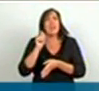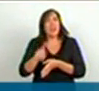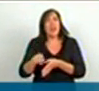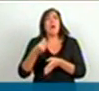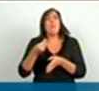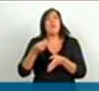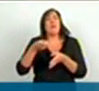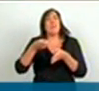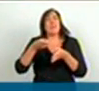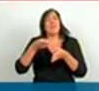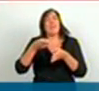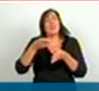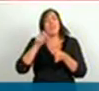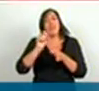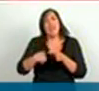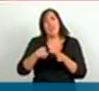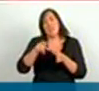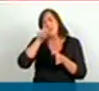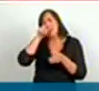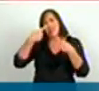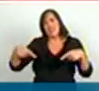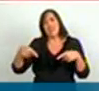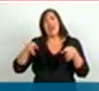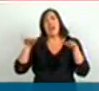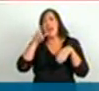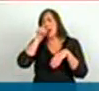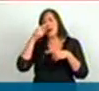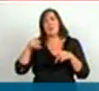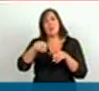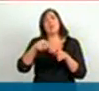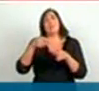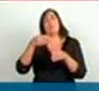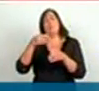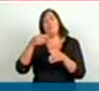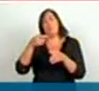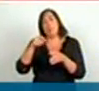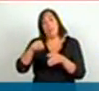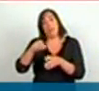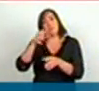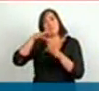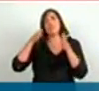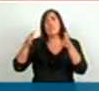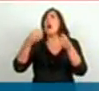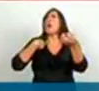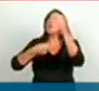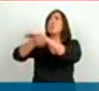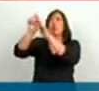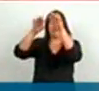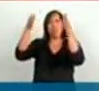se crean este tipo de productos o de aves. Sin embargo, a partir de este año también